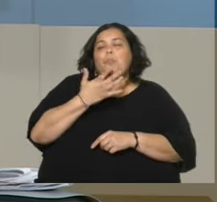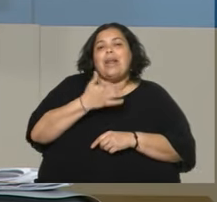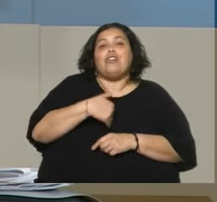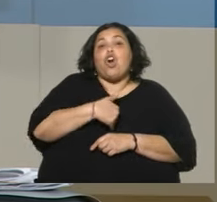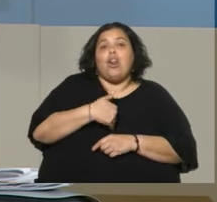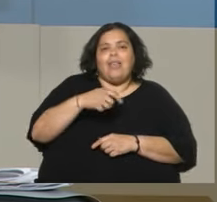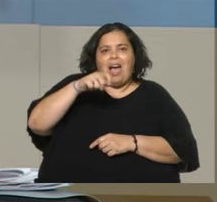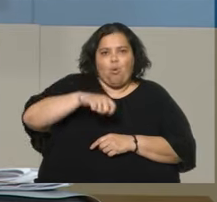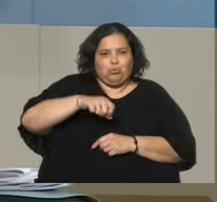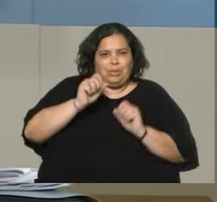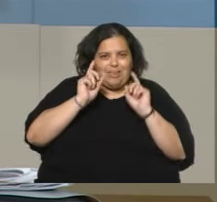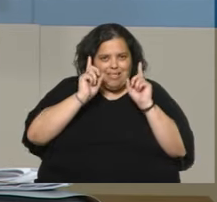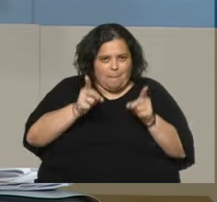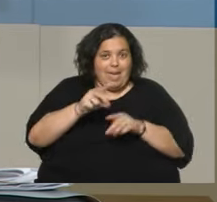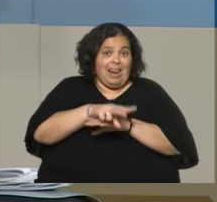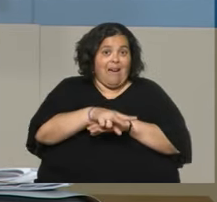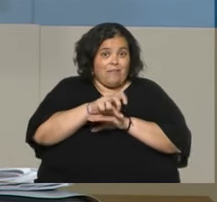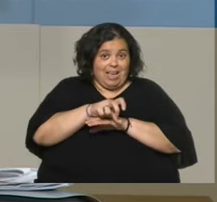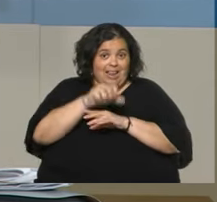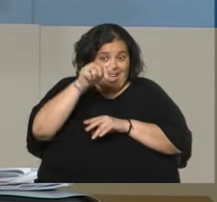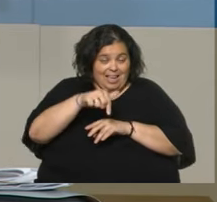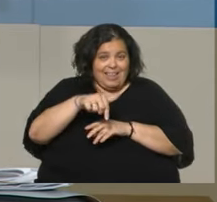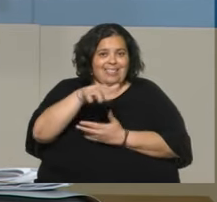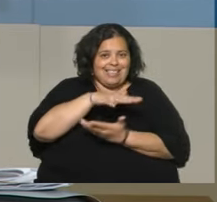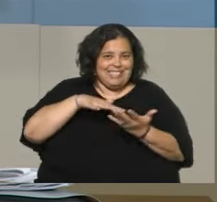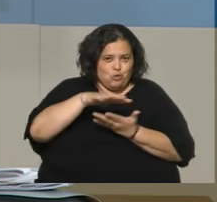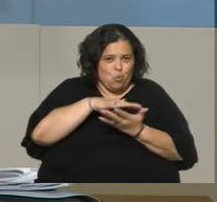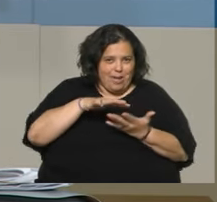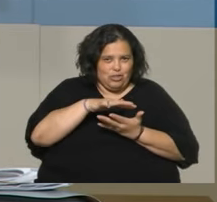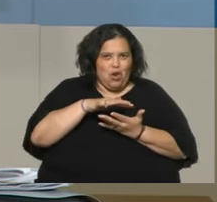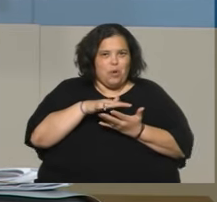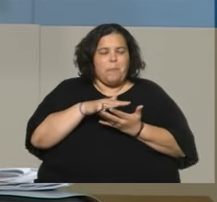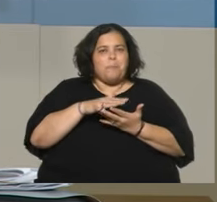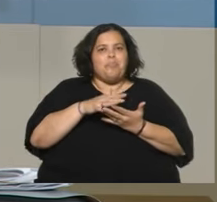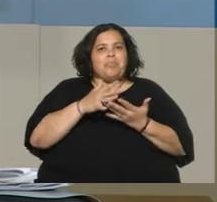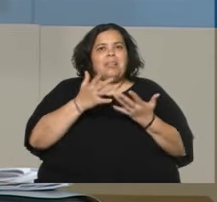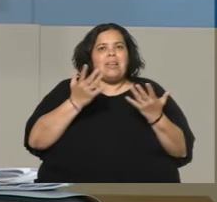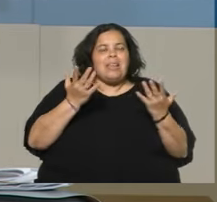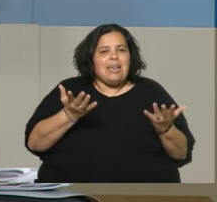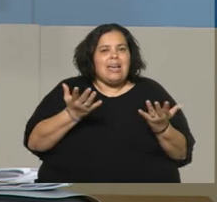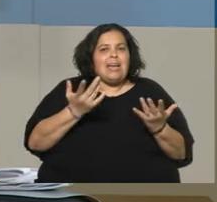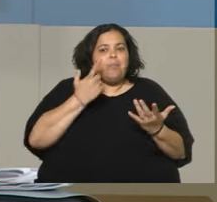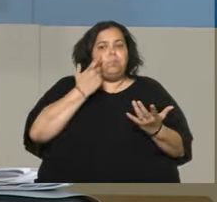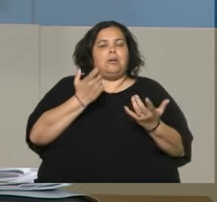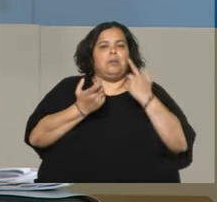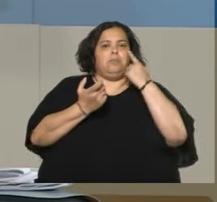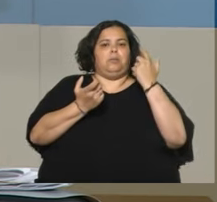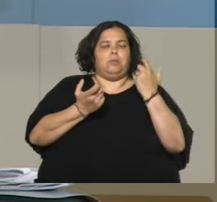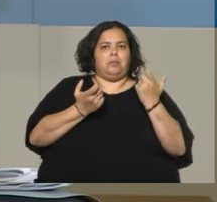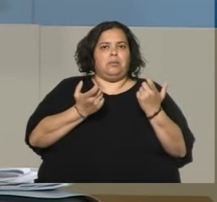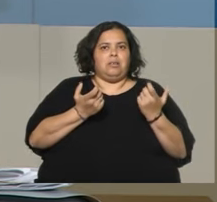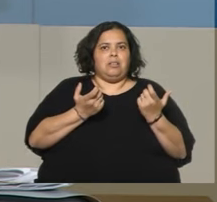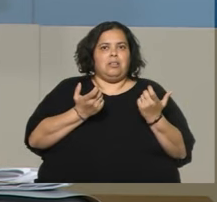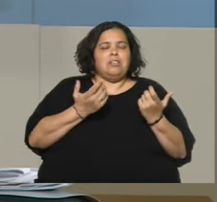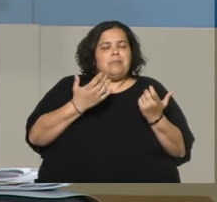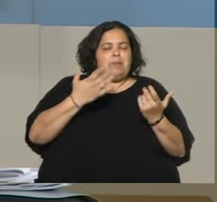particularmente la fiscalía en esta situación, que detecta, y mira Leonardo,